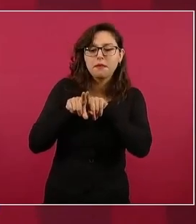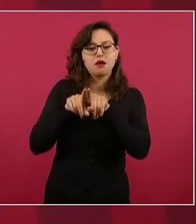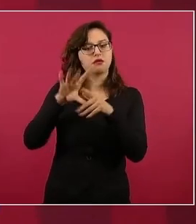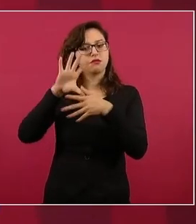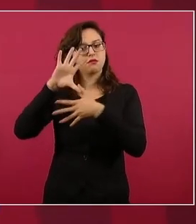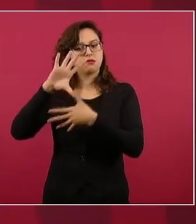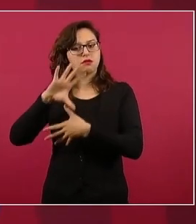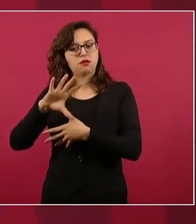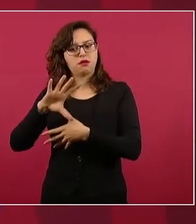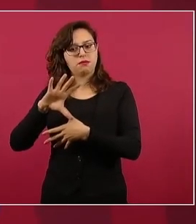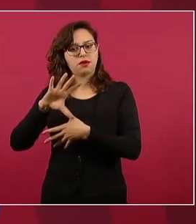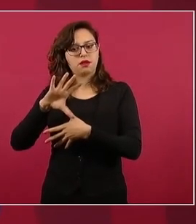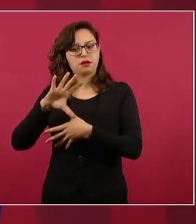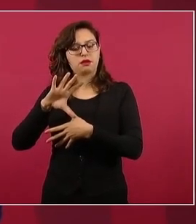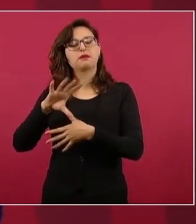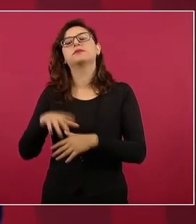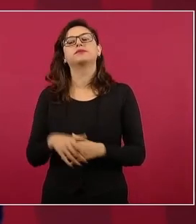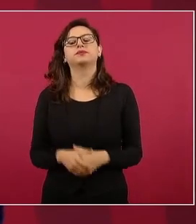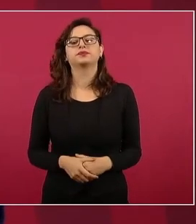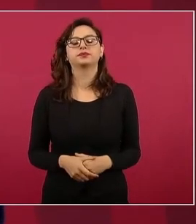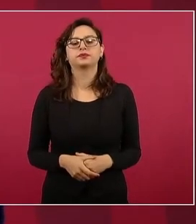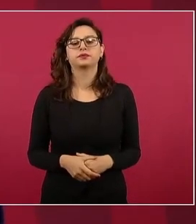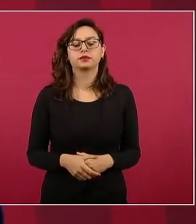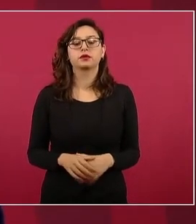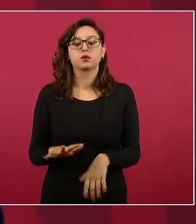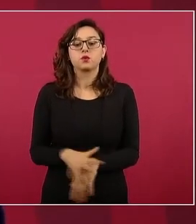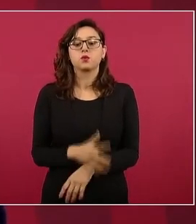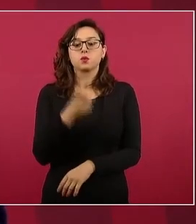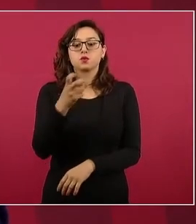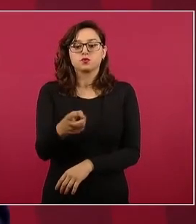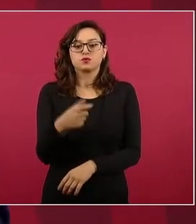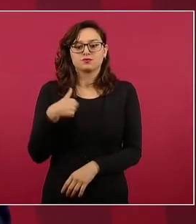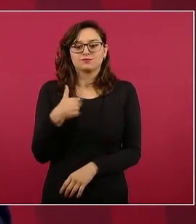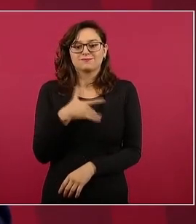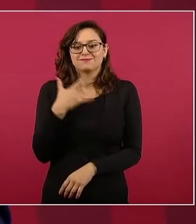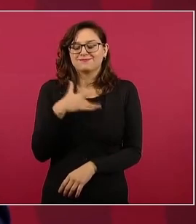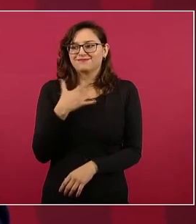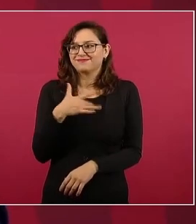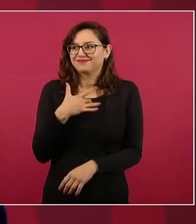por eso mi felicidad